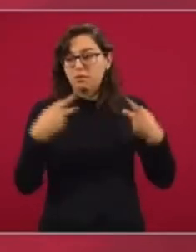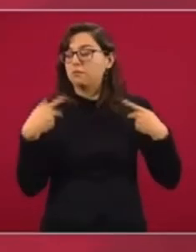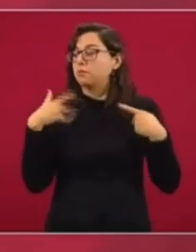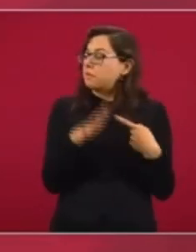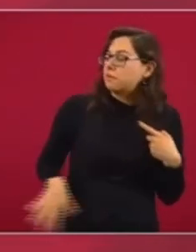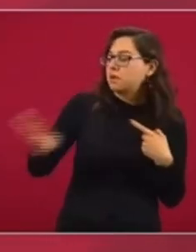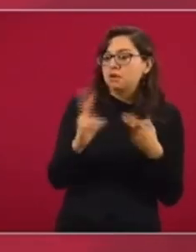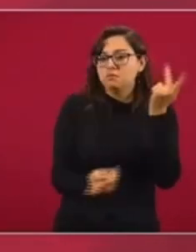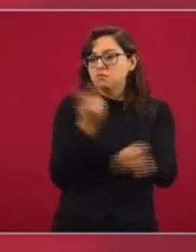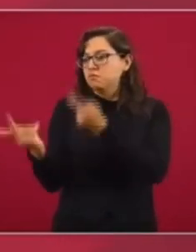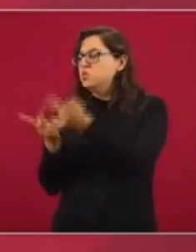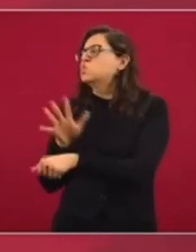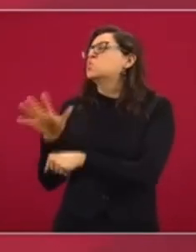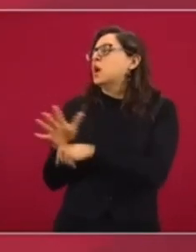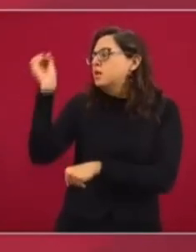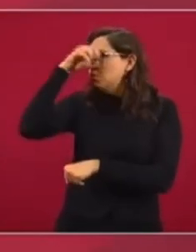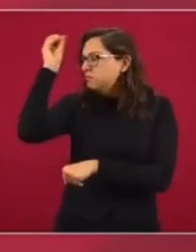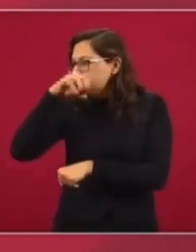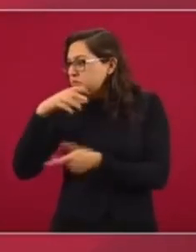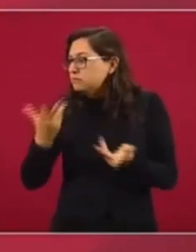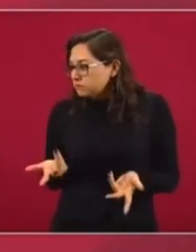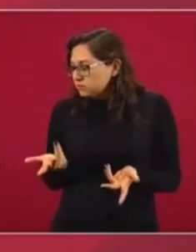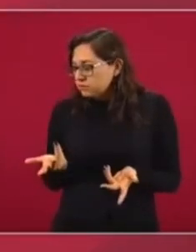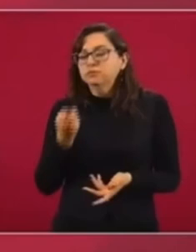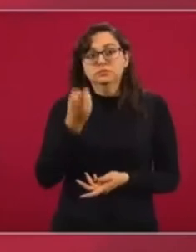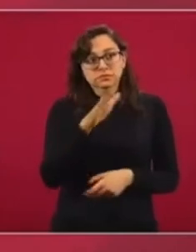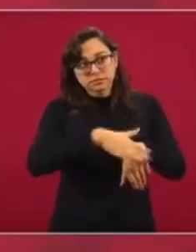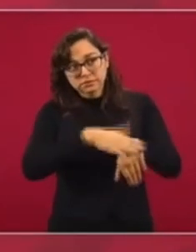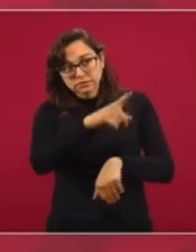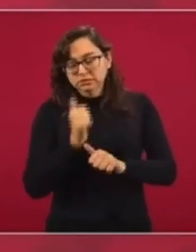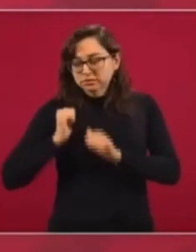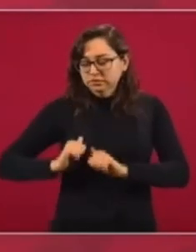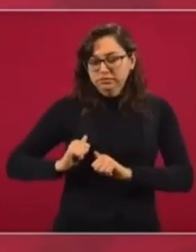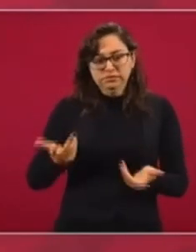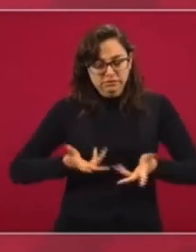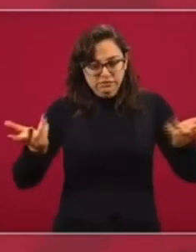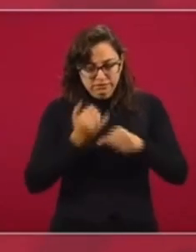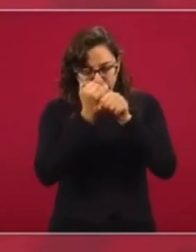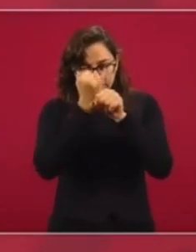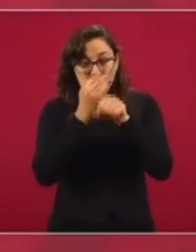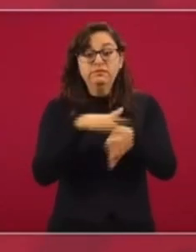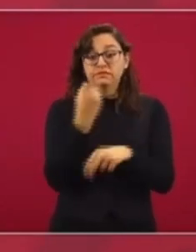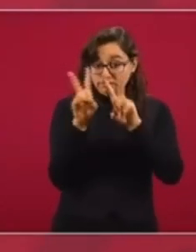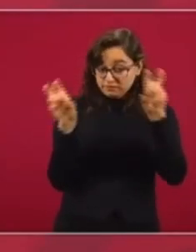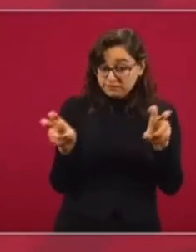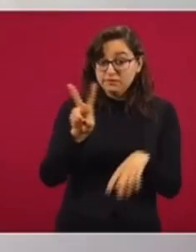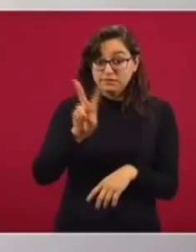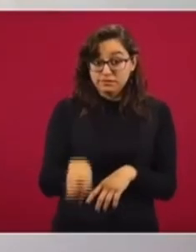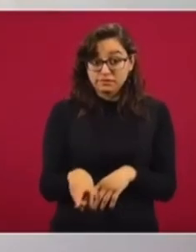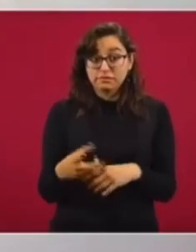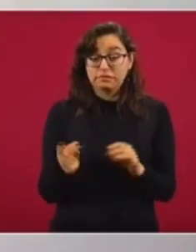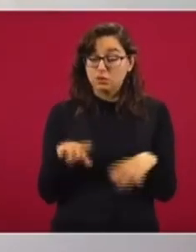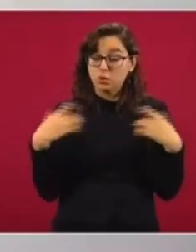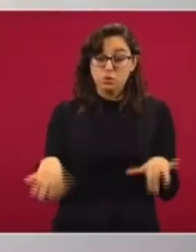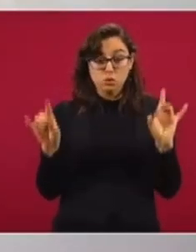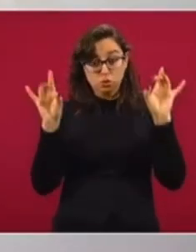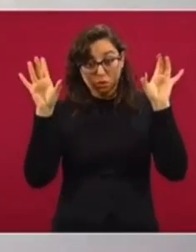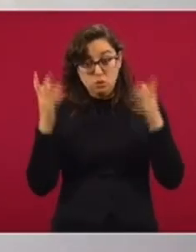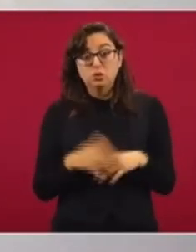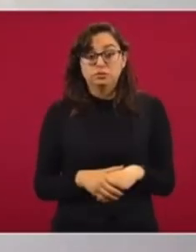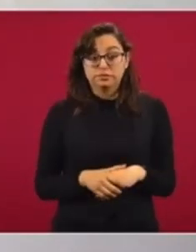los ciudadanos, todos los mexicanos, opinemos y a partir de ahí las autoridades actúen. Porque son asuntos bastante delicados